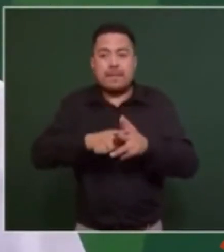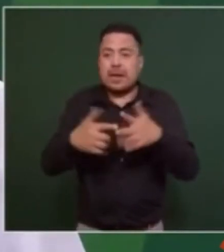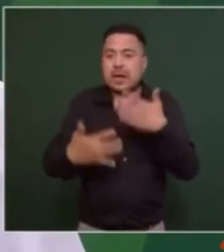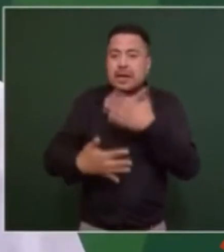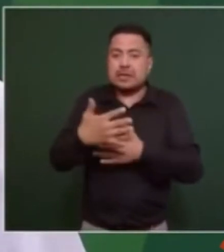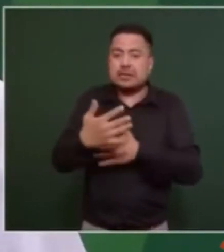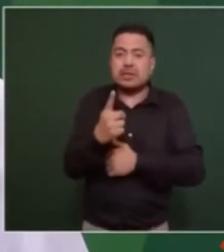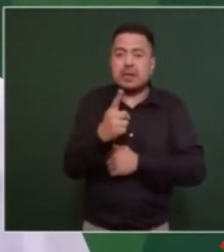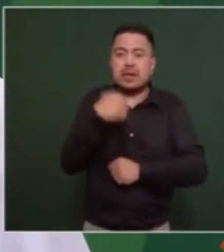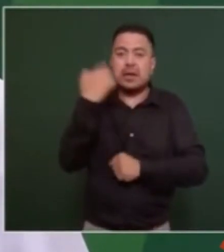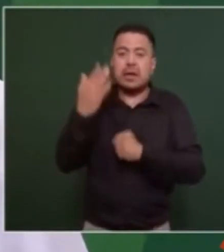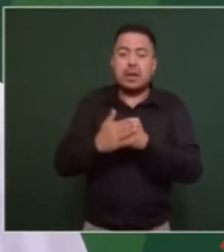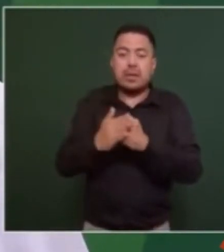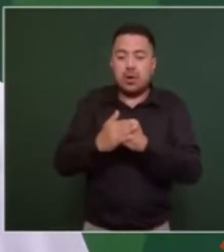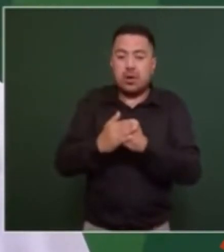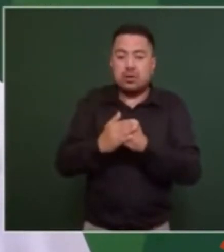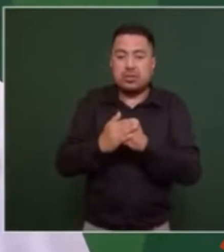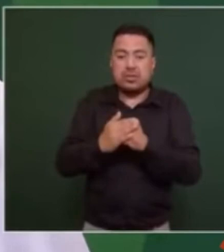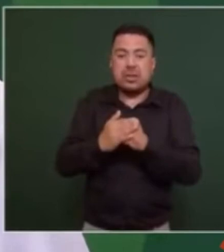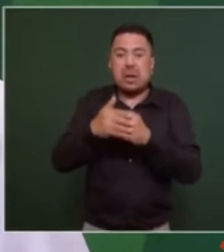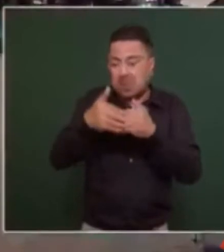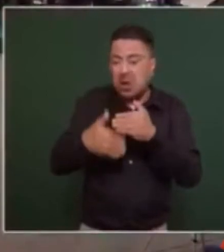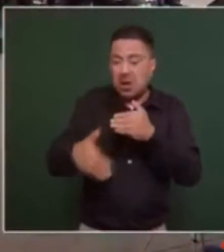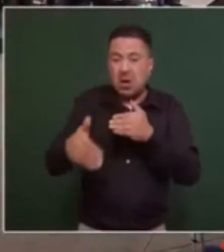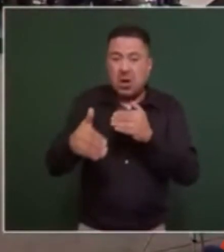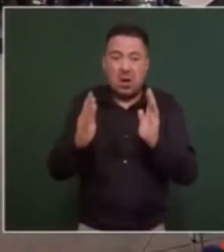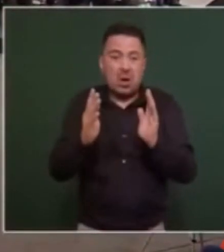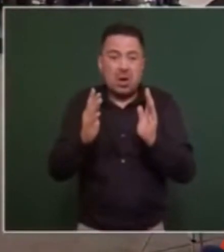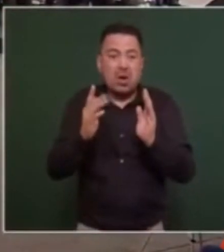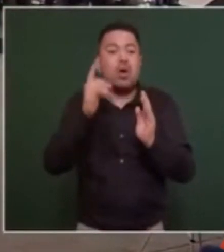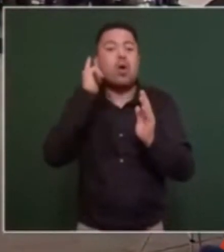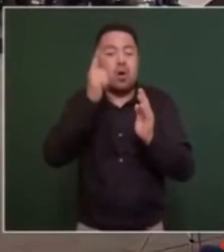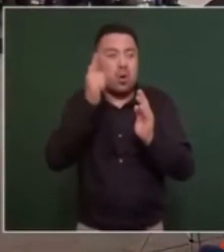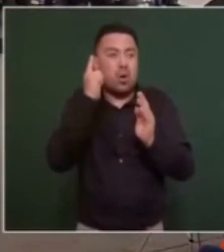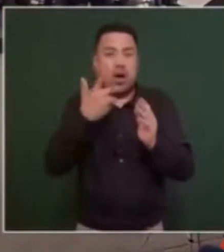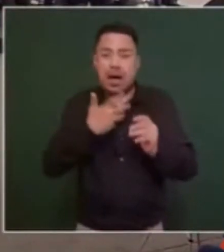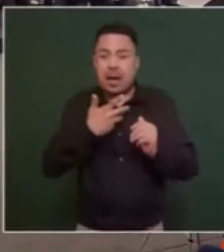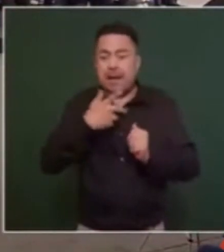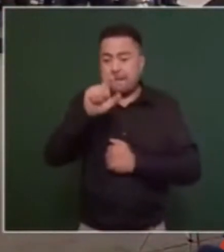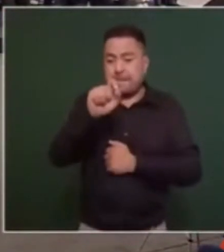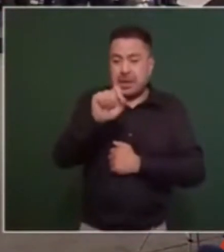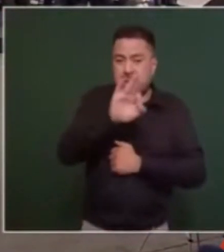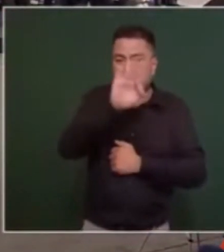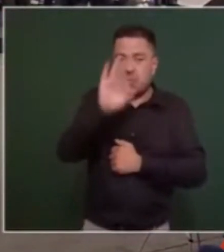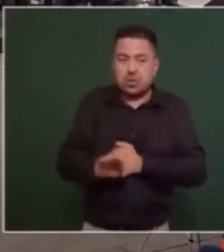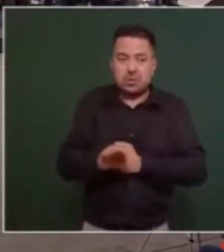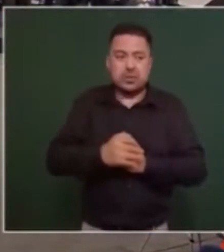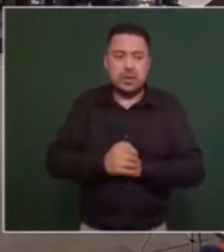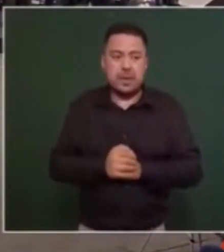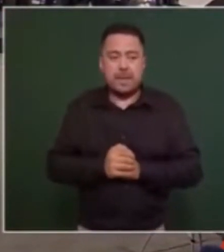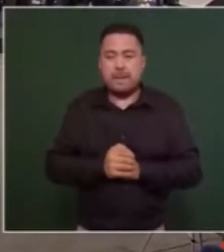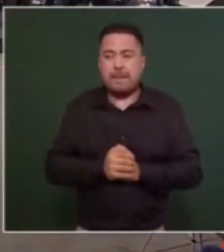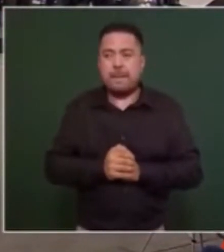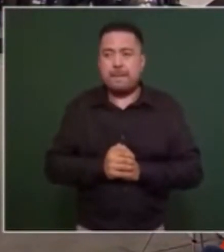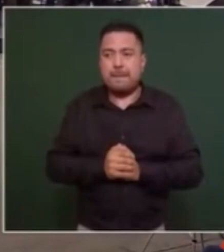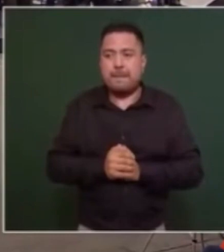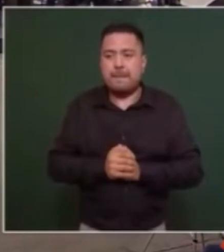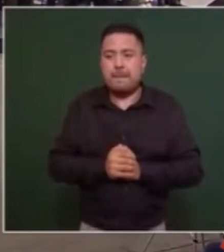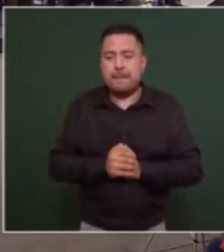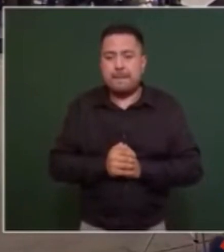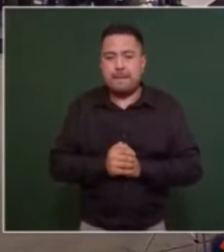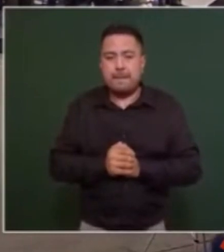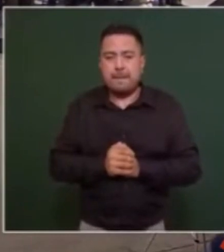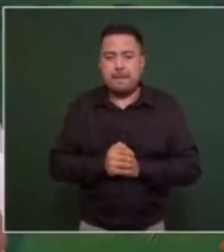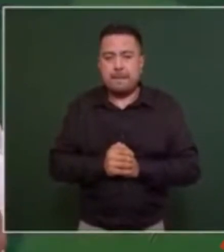próximo, espero que tengamos un promedio del 20%. Y